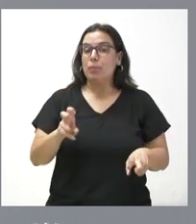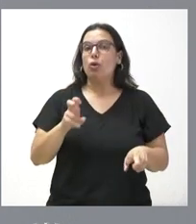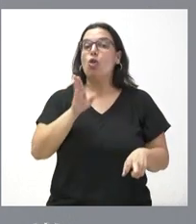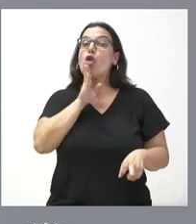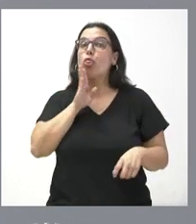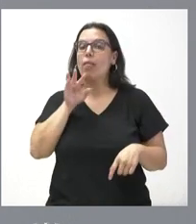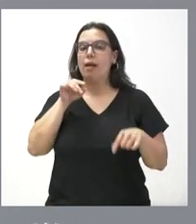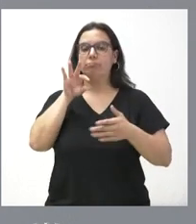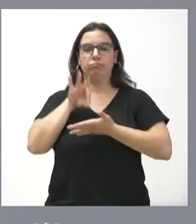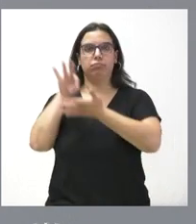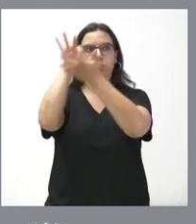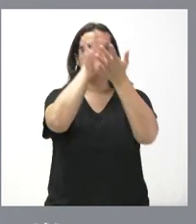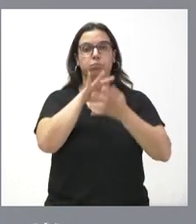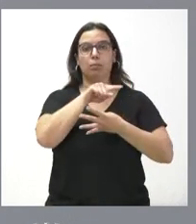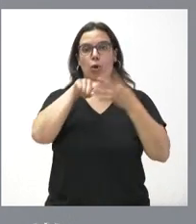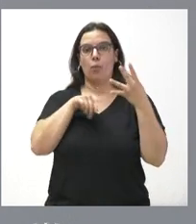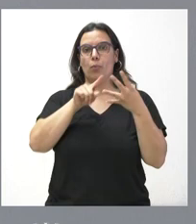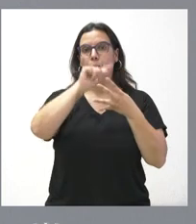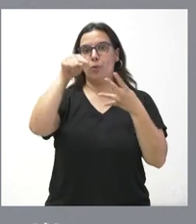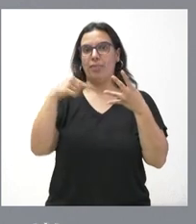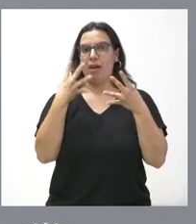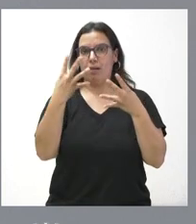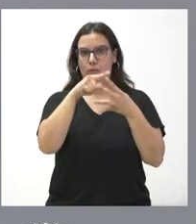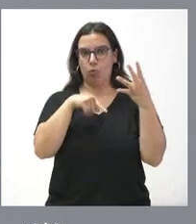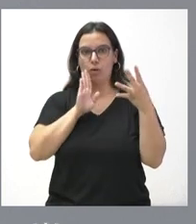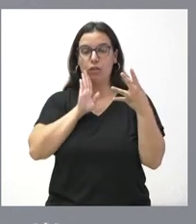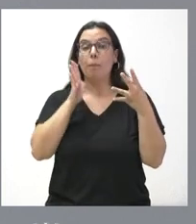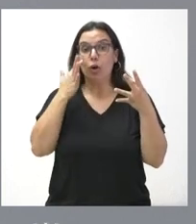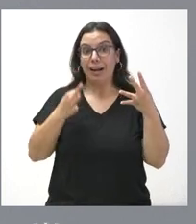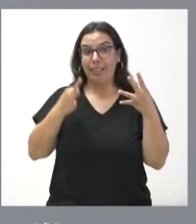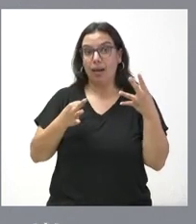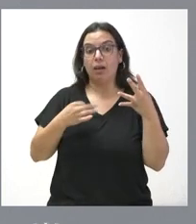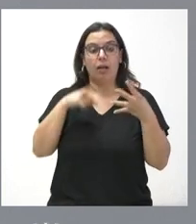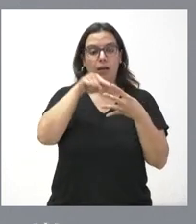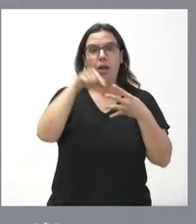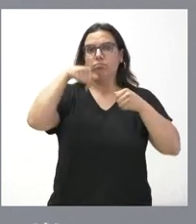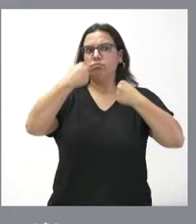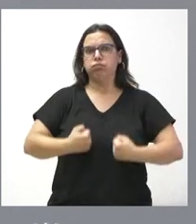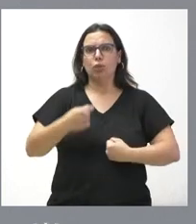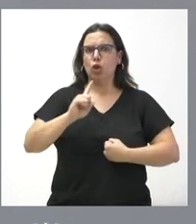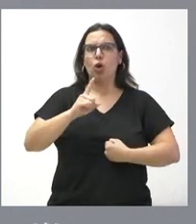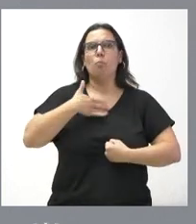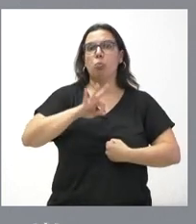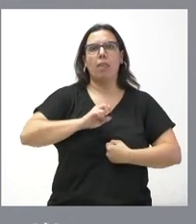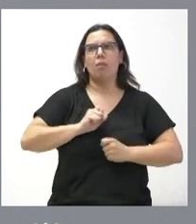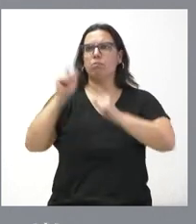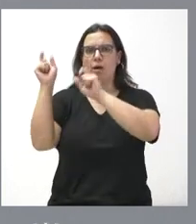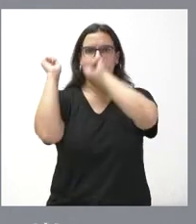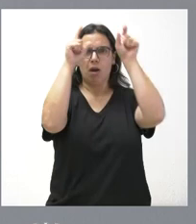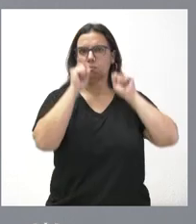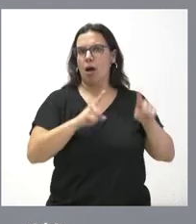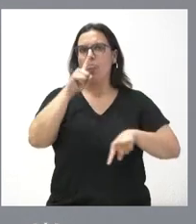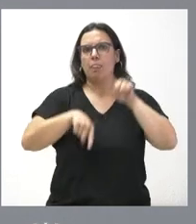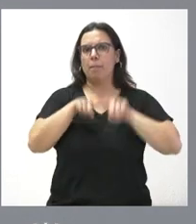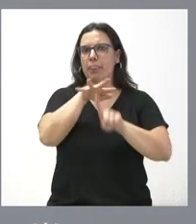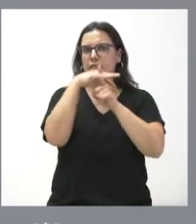provincias que les he indicado, podrán ser movilizadas a cualquier lugar de Castilla y León dependiendo de